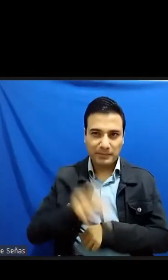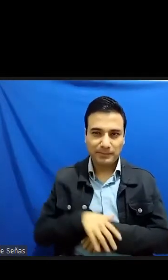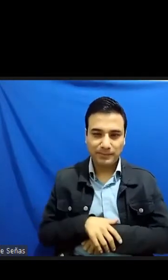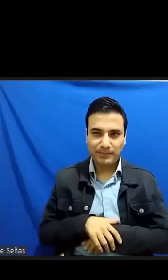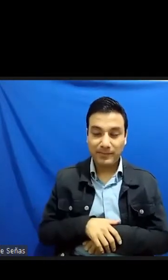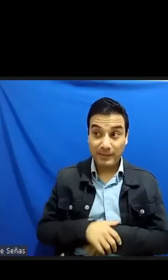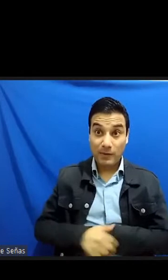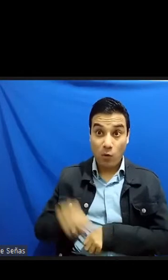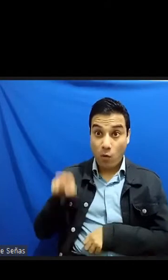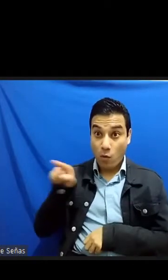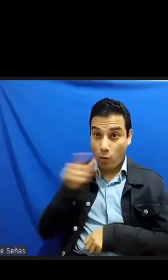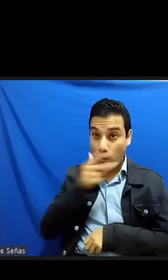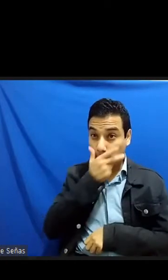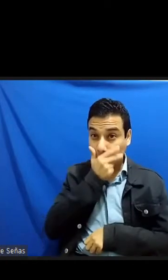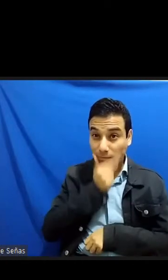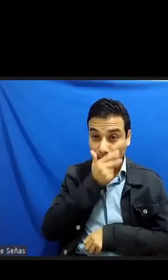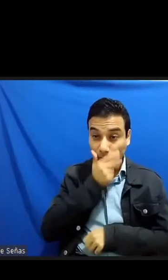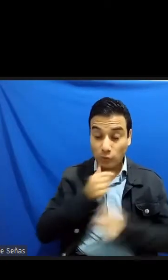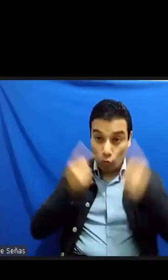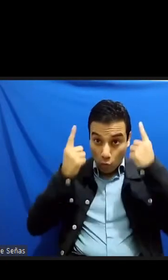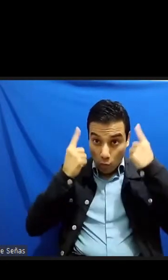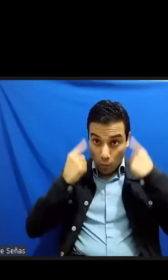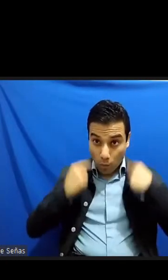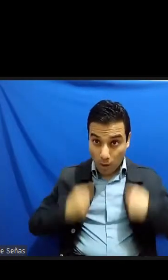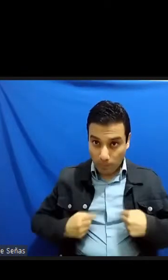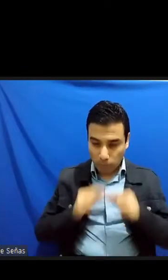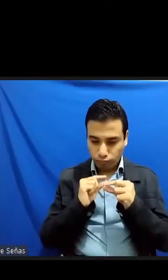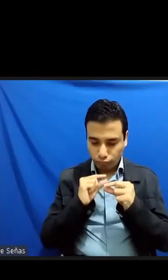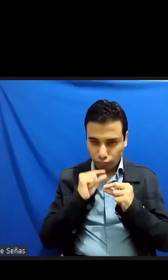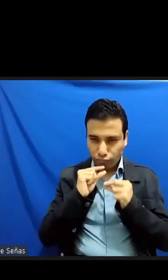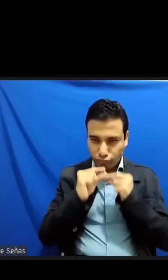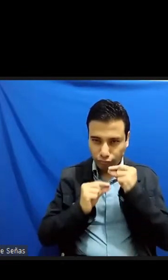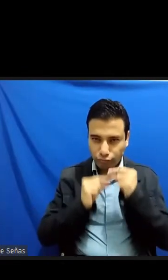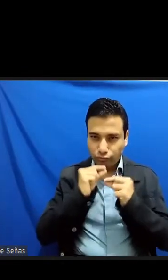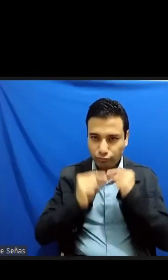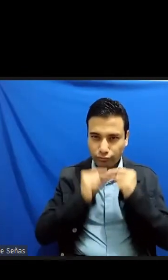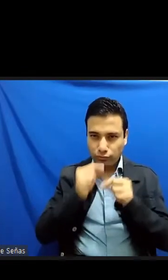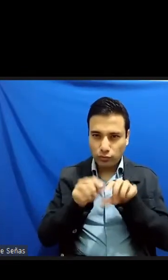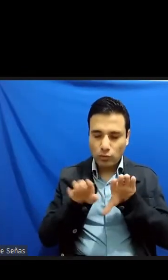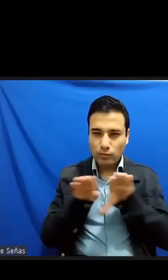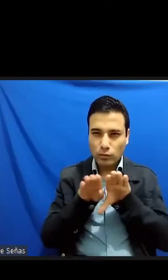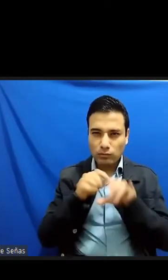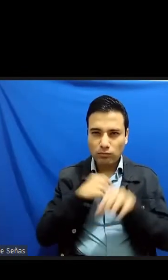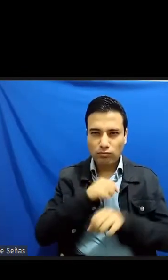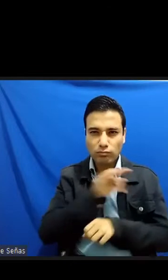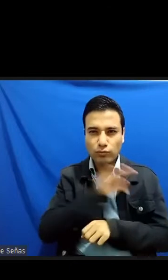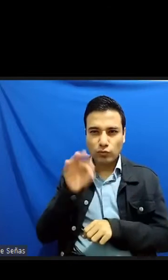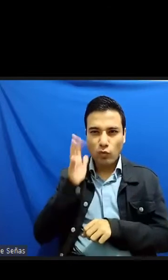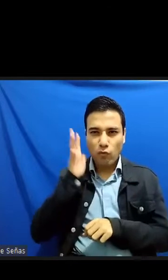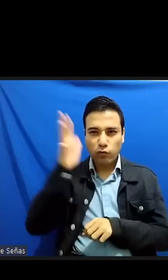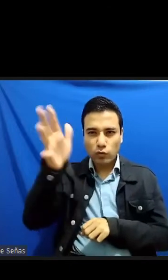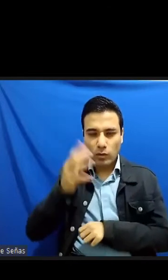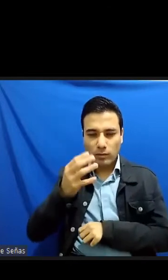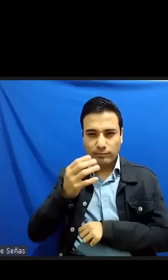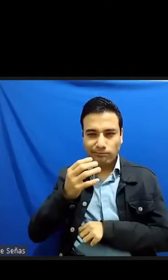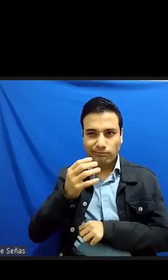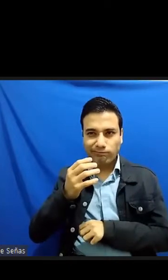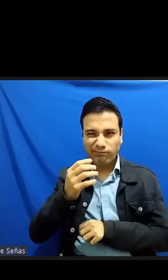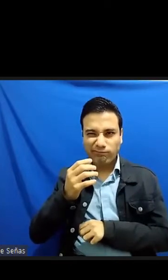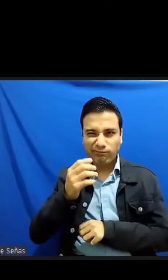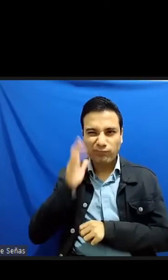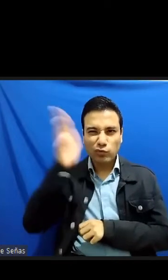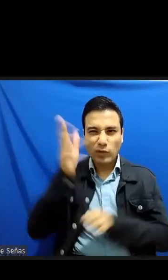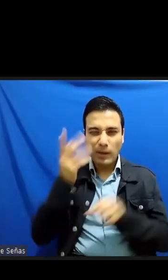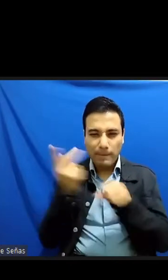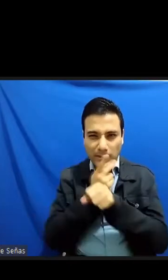escritor comenzó a convertirse en la evidencia de la profecía la clarividencia de lo no evidente